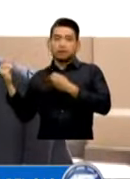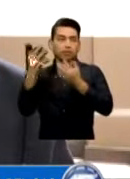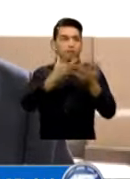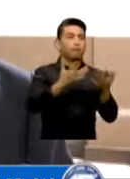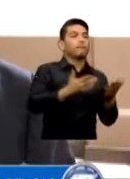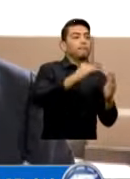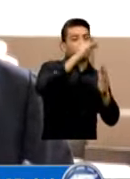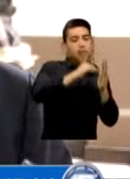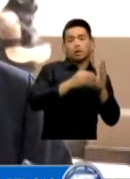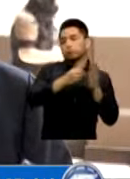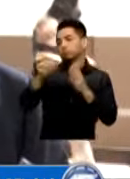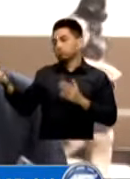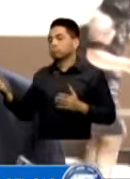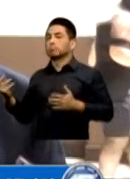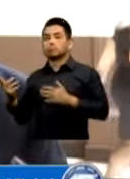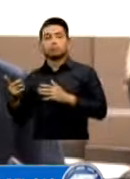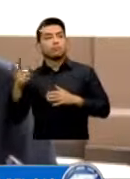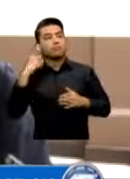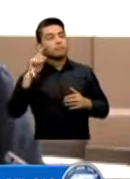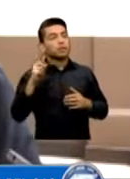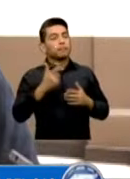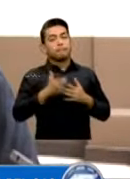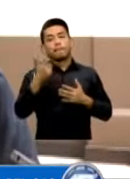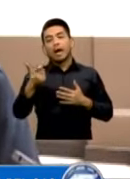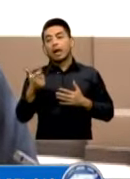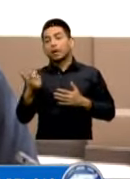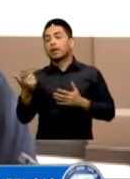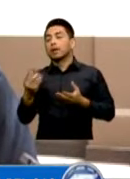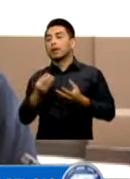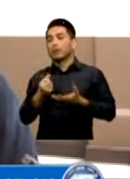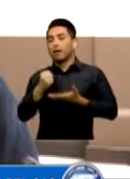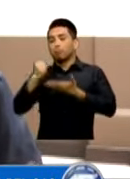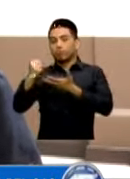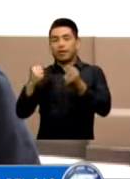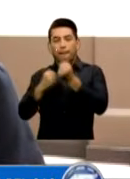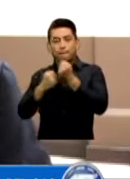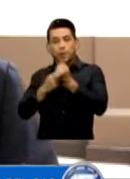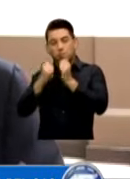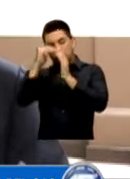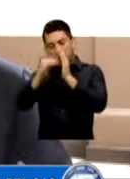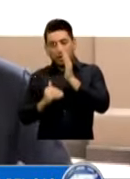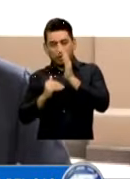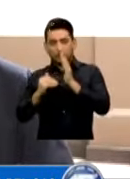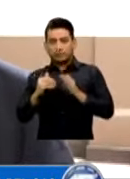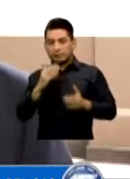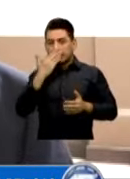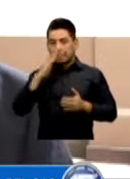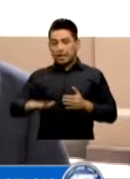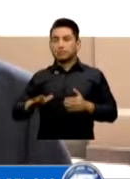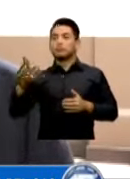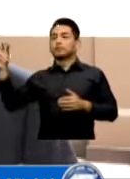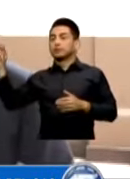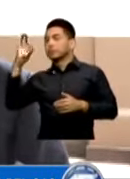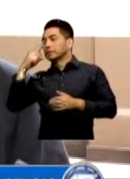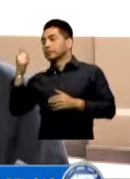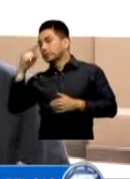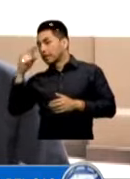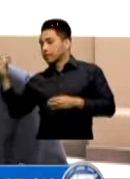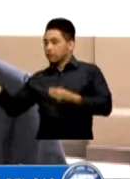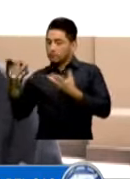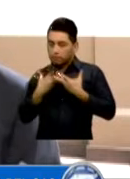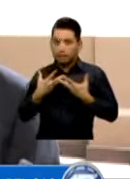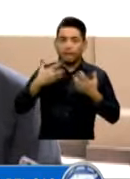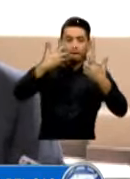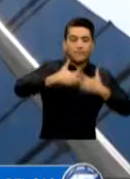Recordemos Que Para El Pago Del Subsidio Es La Sat Quien Nos Provee La Información De Facturación De Las Empresas Y Las Fiscalizaciones Que